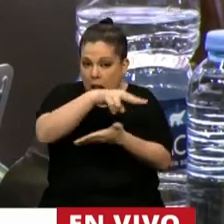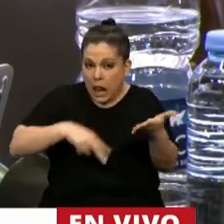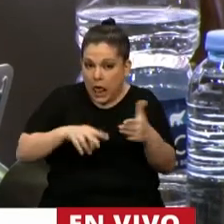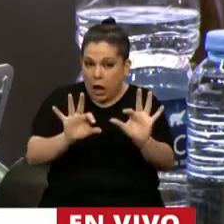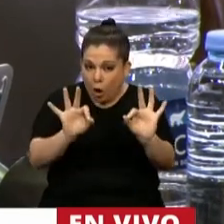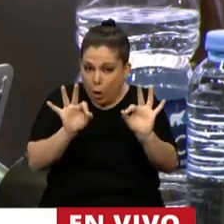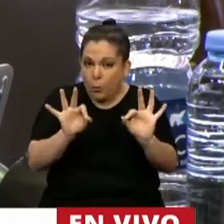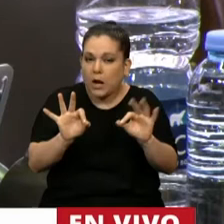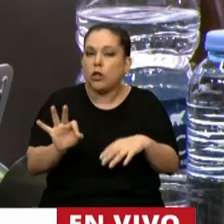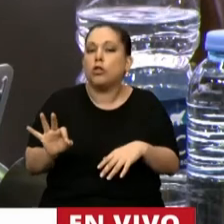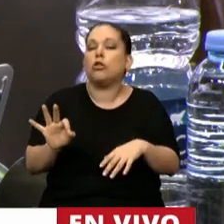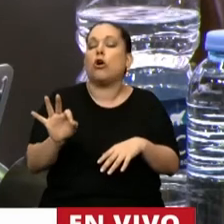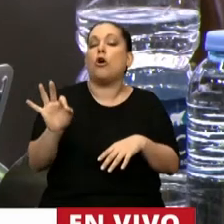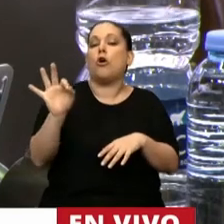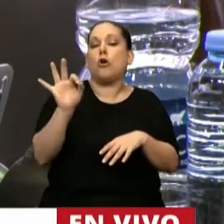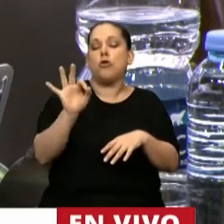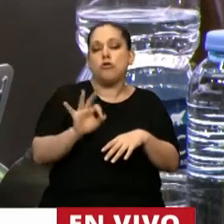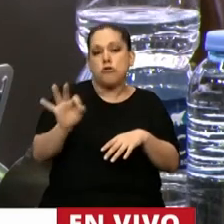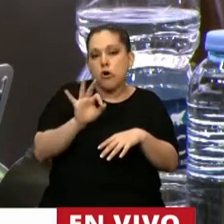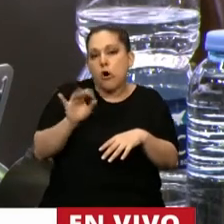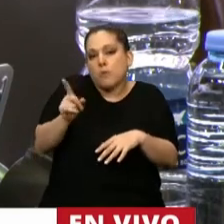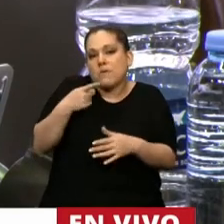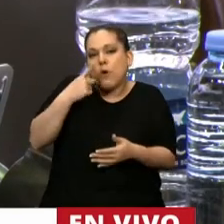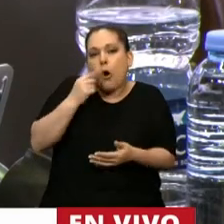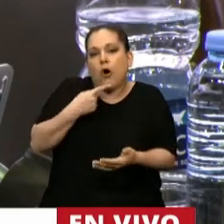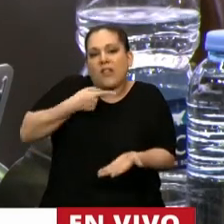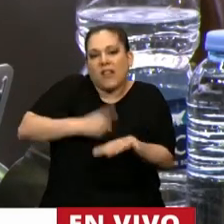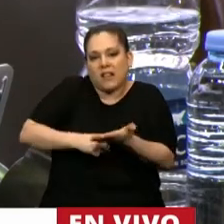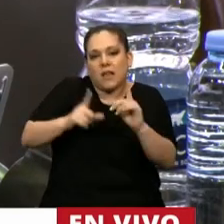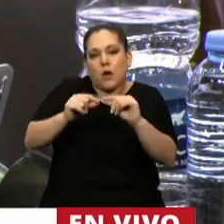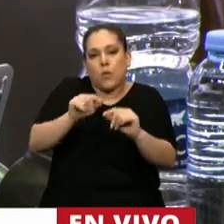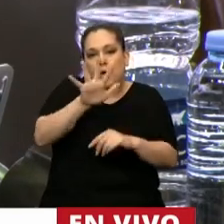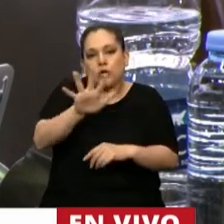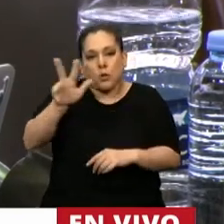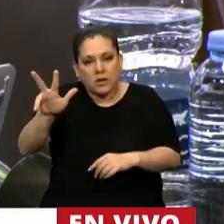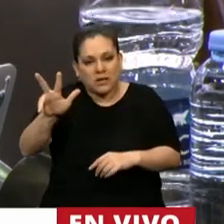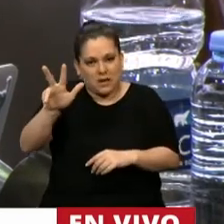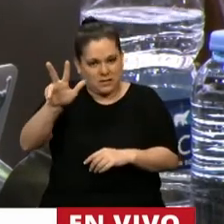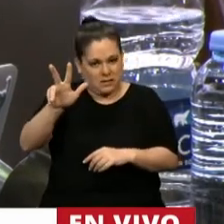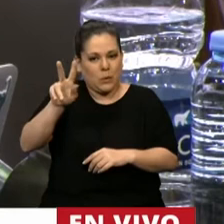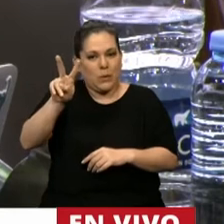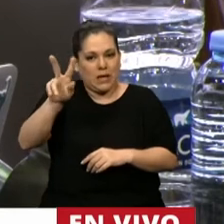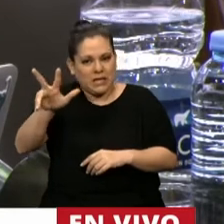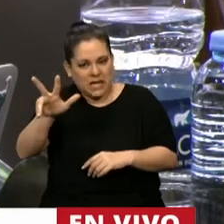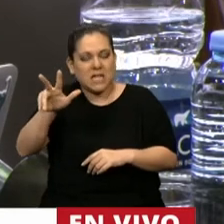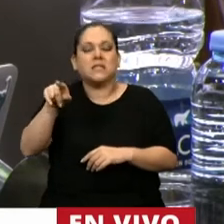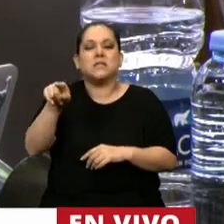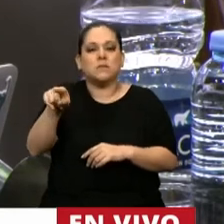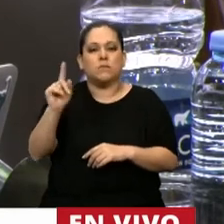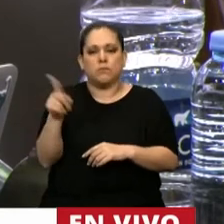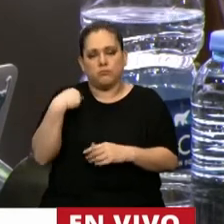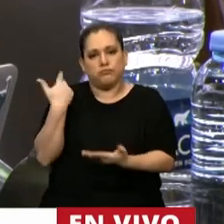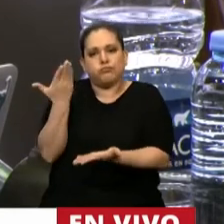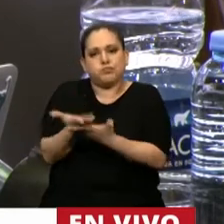totalidad. Obra en la orden del día 53-23, que la hemos presentado,